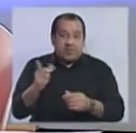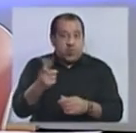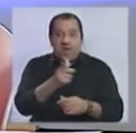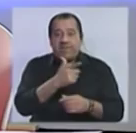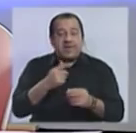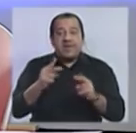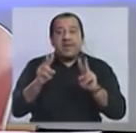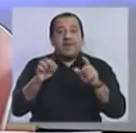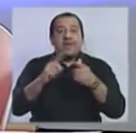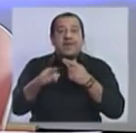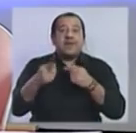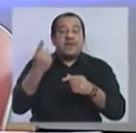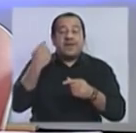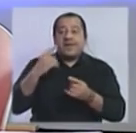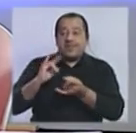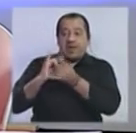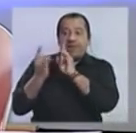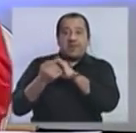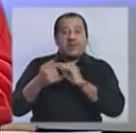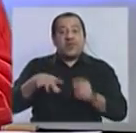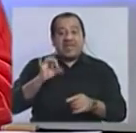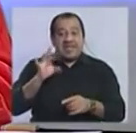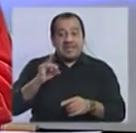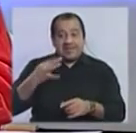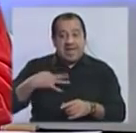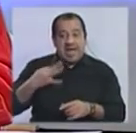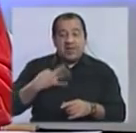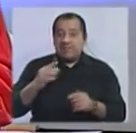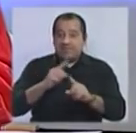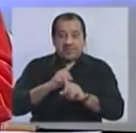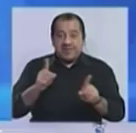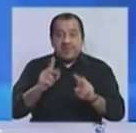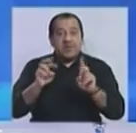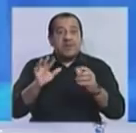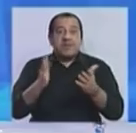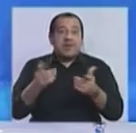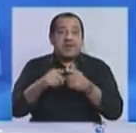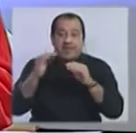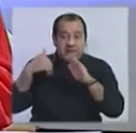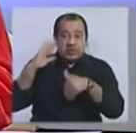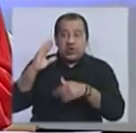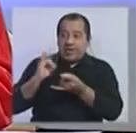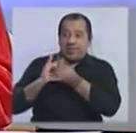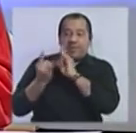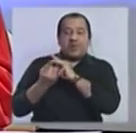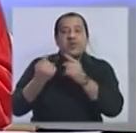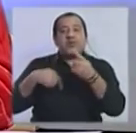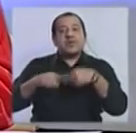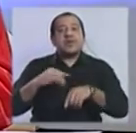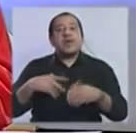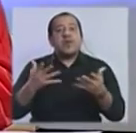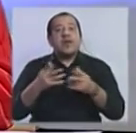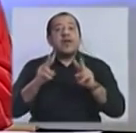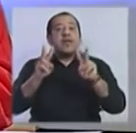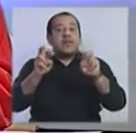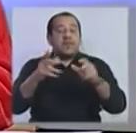o en las últimas legislaturas, a lo que fue durante años una cosa común, lo normal, que era el trabajo